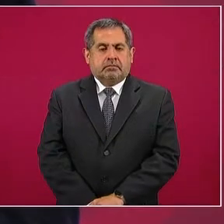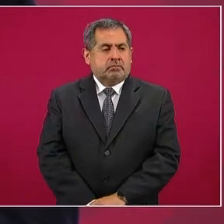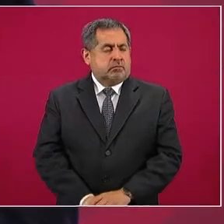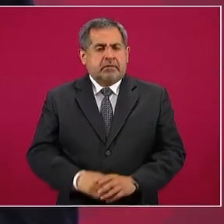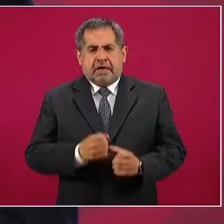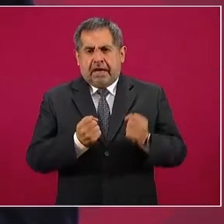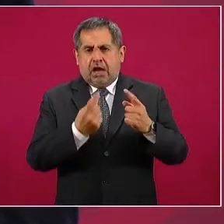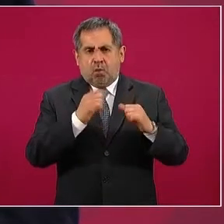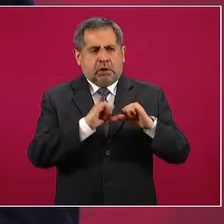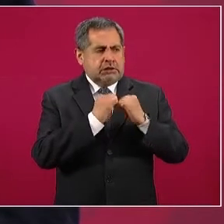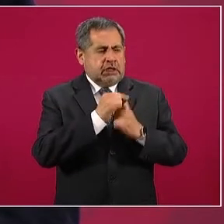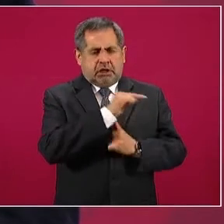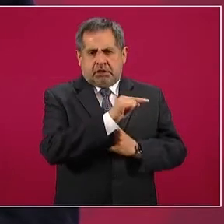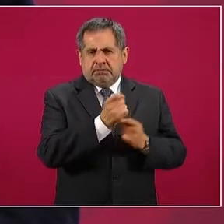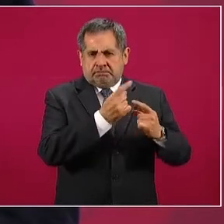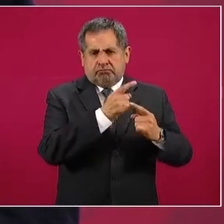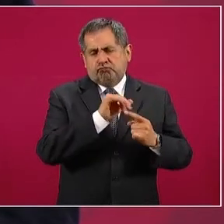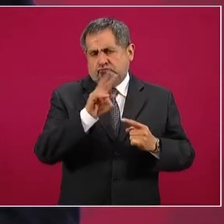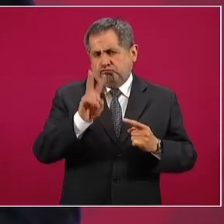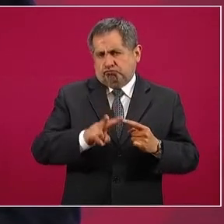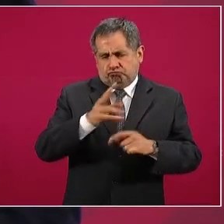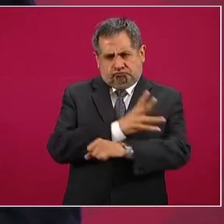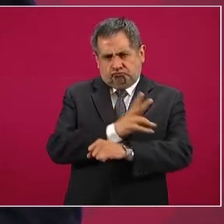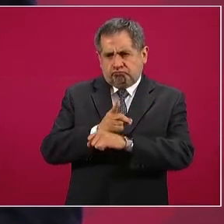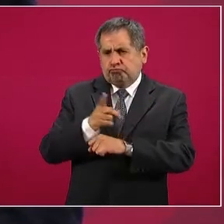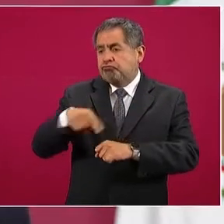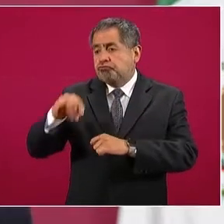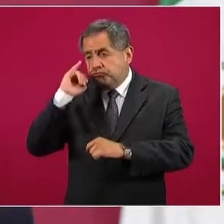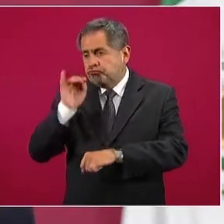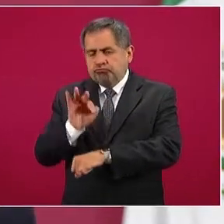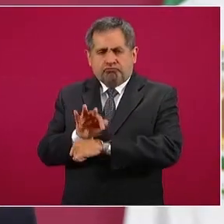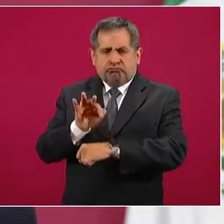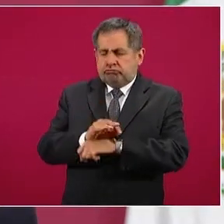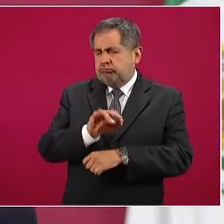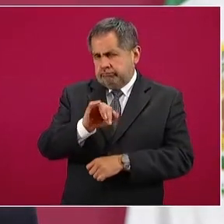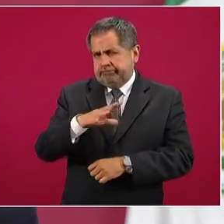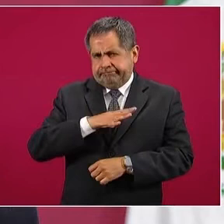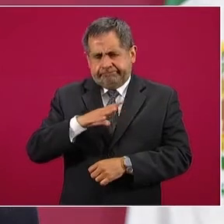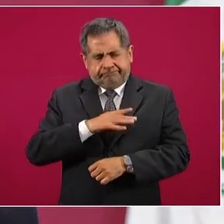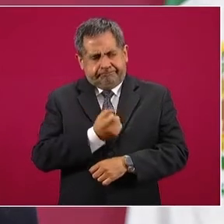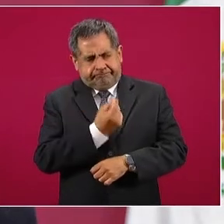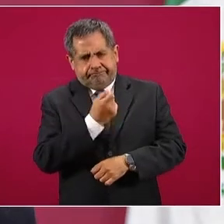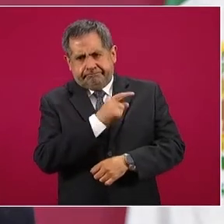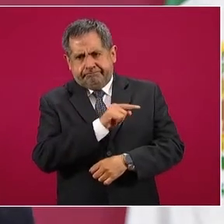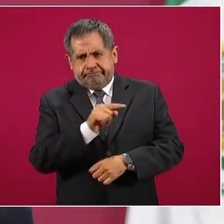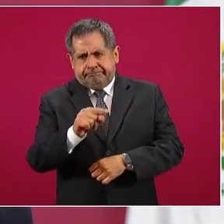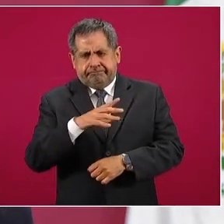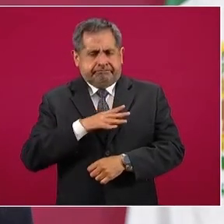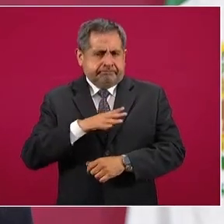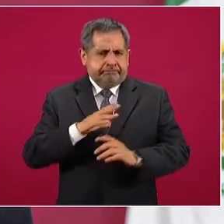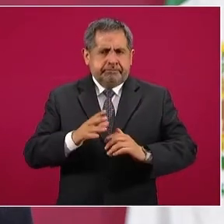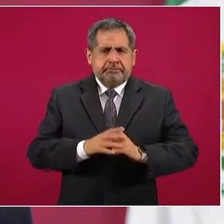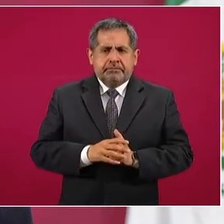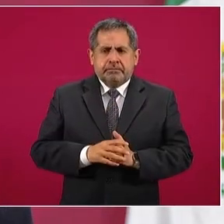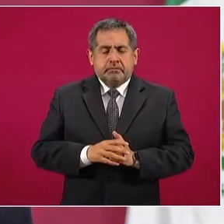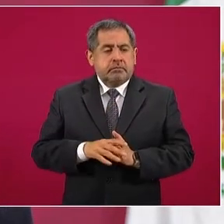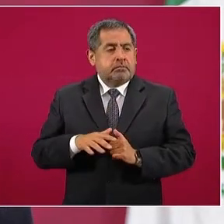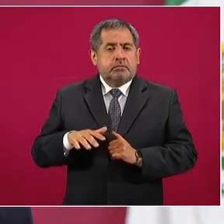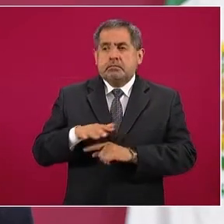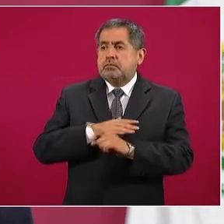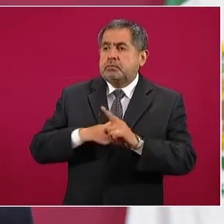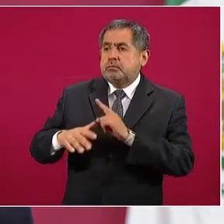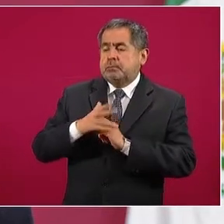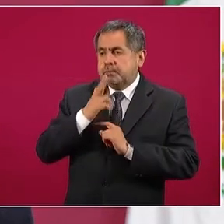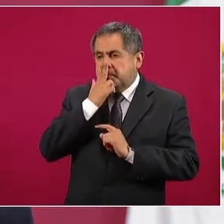campesinos, que defienden el medio ambiente,